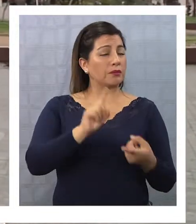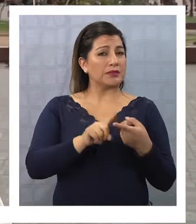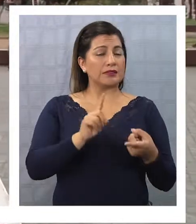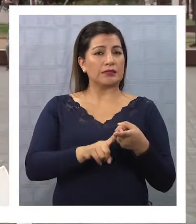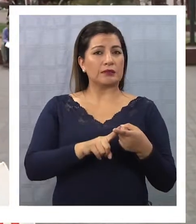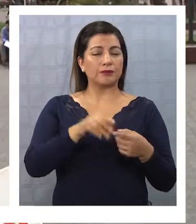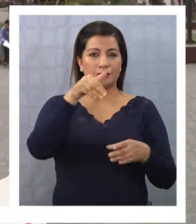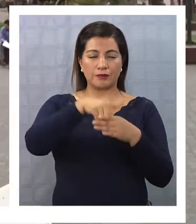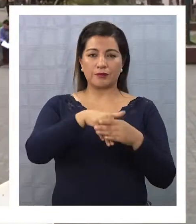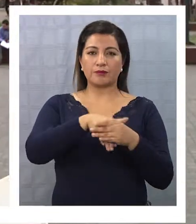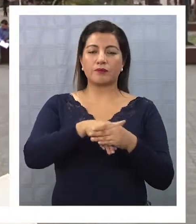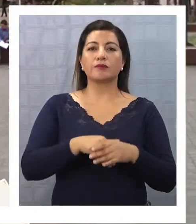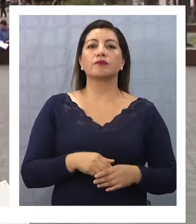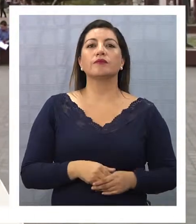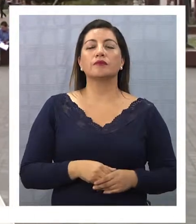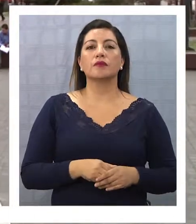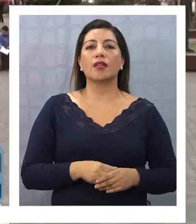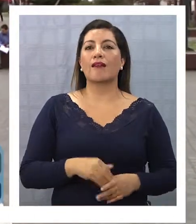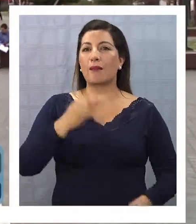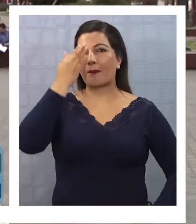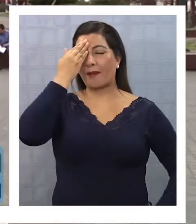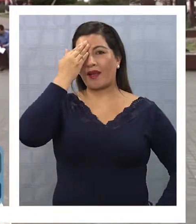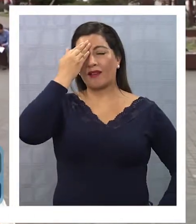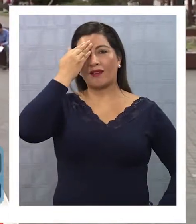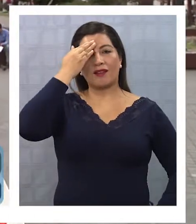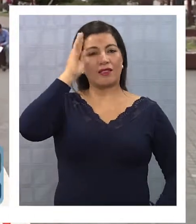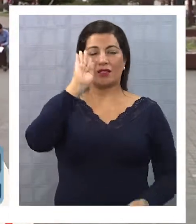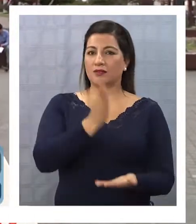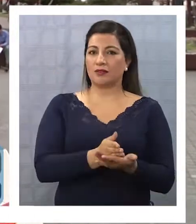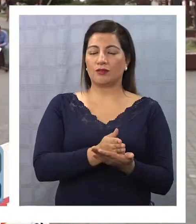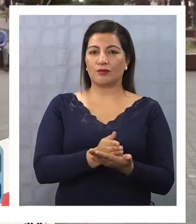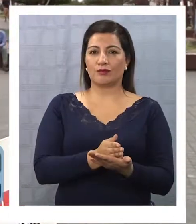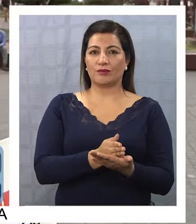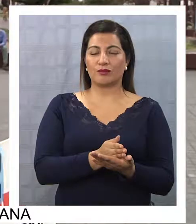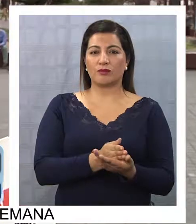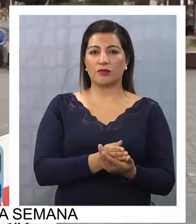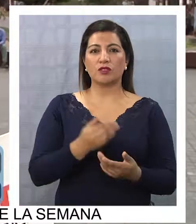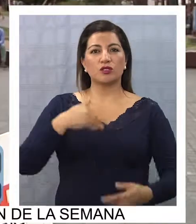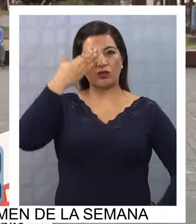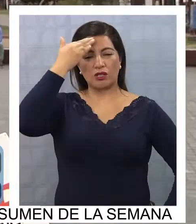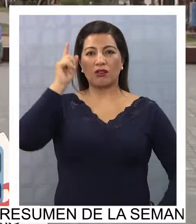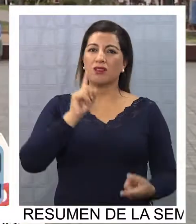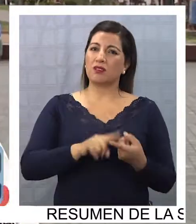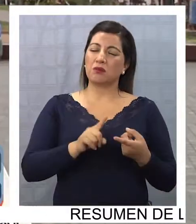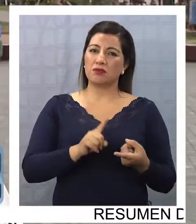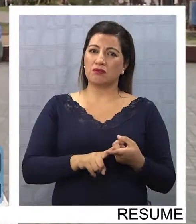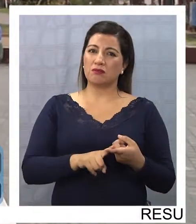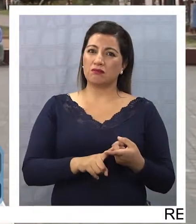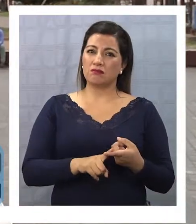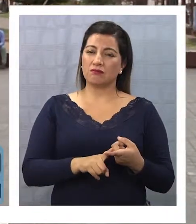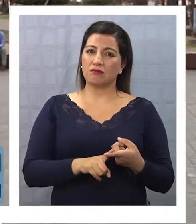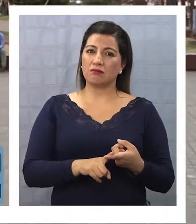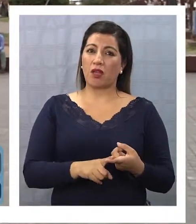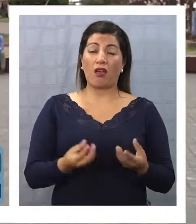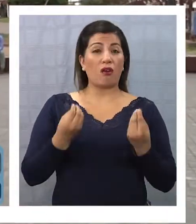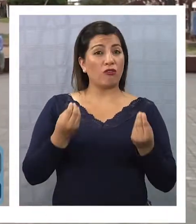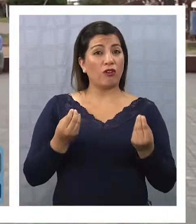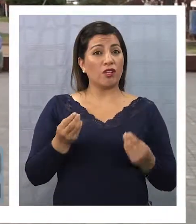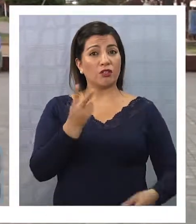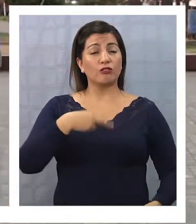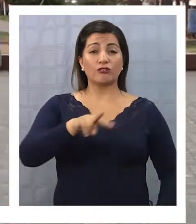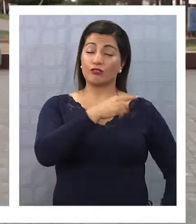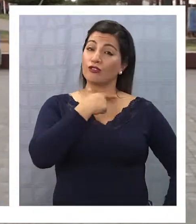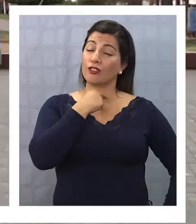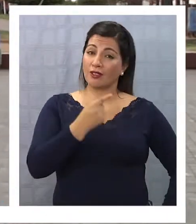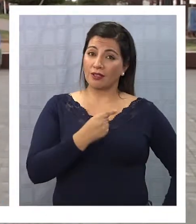A veces los partidos a nivel central toman malas decisiones y yo creo que esta fue una mala decisión. Creo que la participación no sé si va a ser tan buena como esperamos todos.